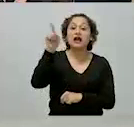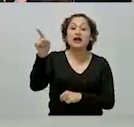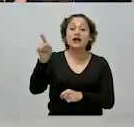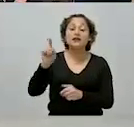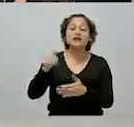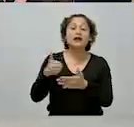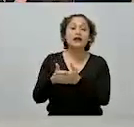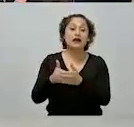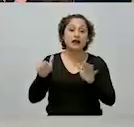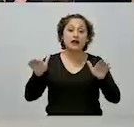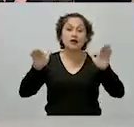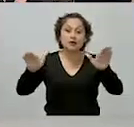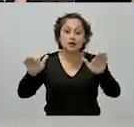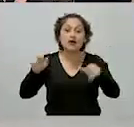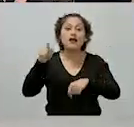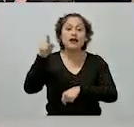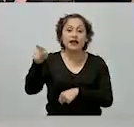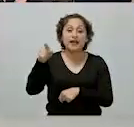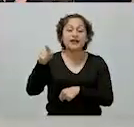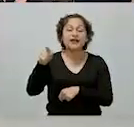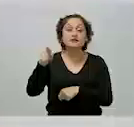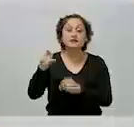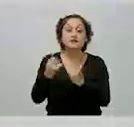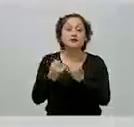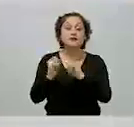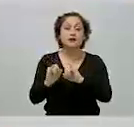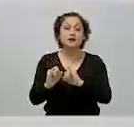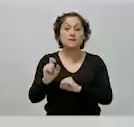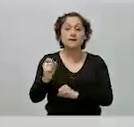21 de marzo del 2022.